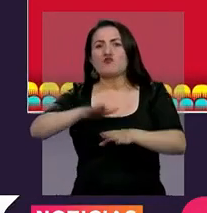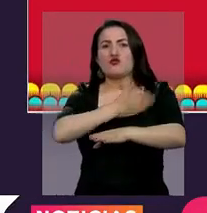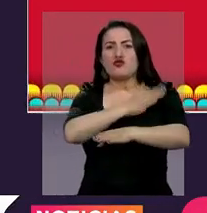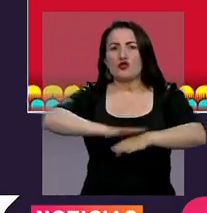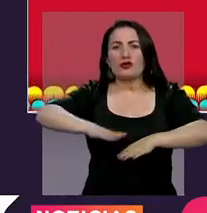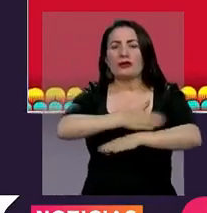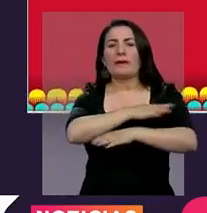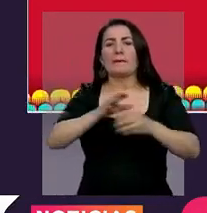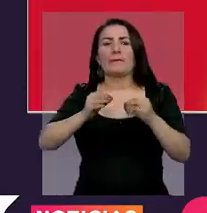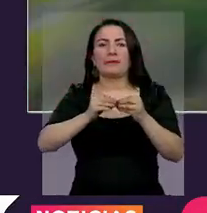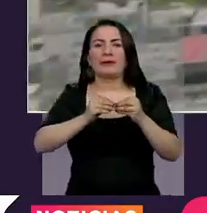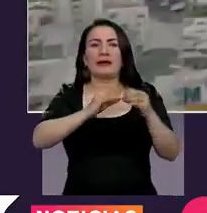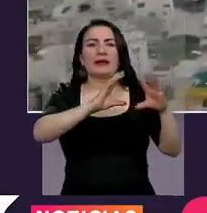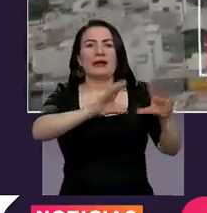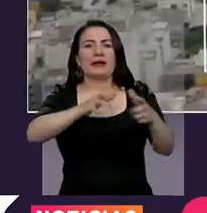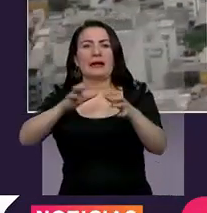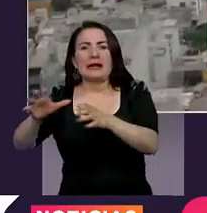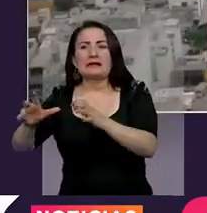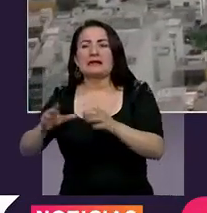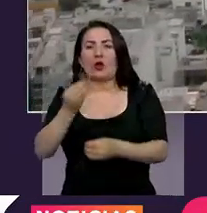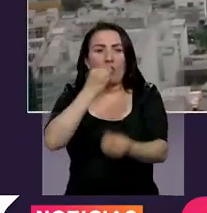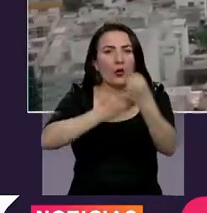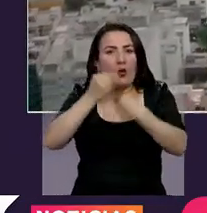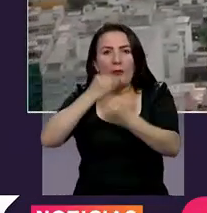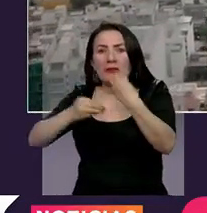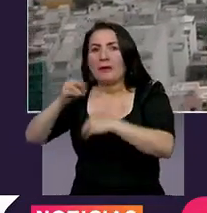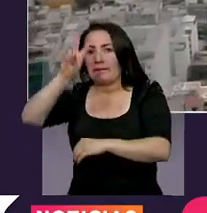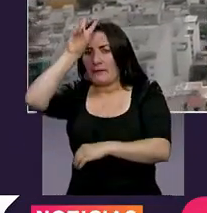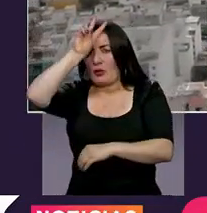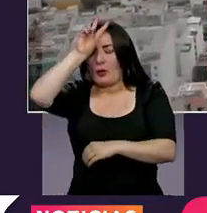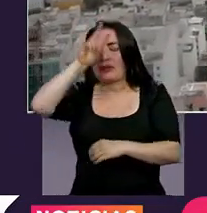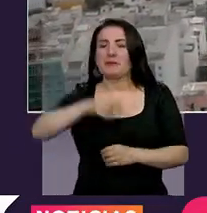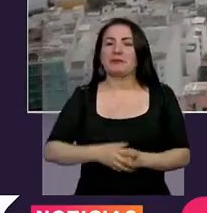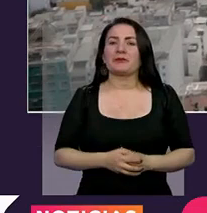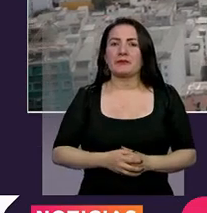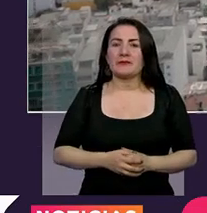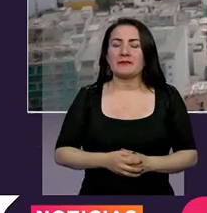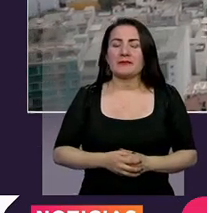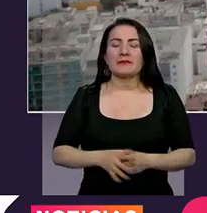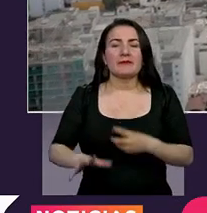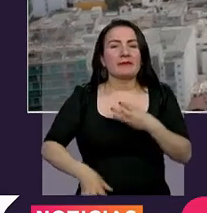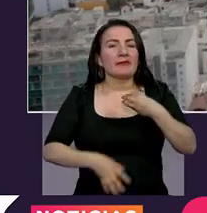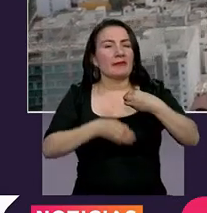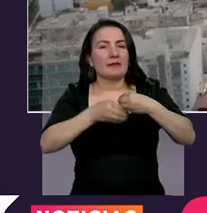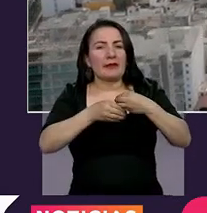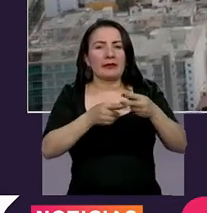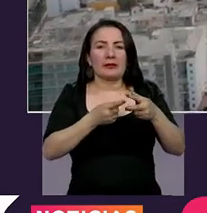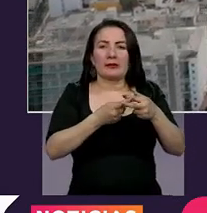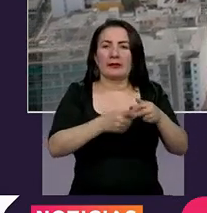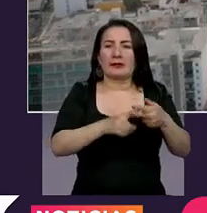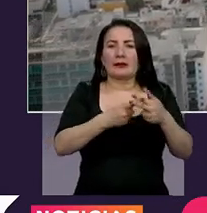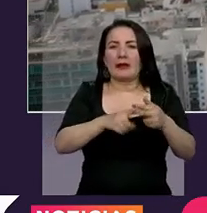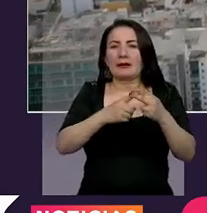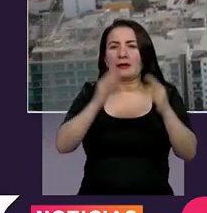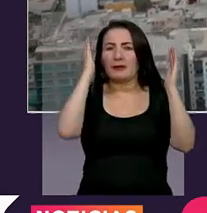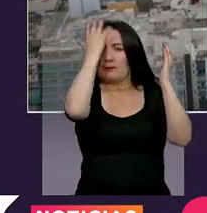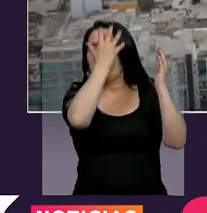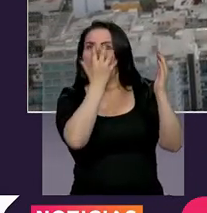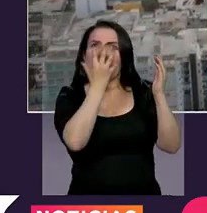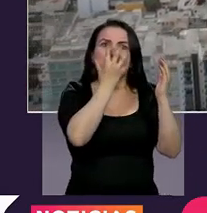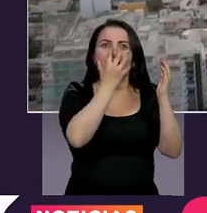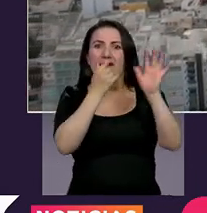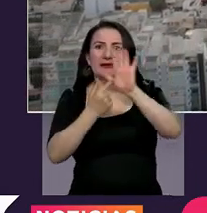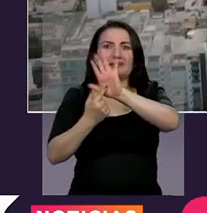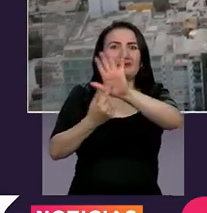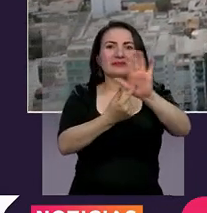en clases de colectelería y gastronomía peruana también, así como un taller de máscaras incaicas. Eso